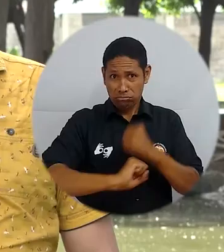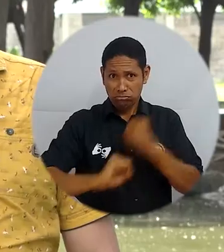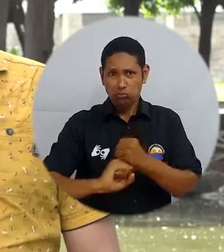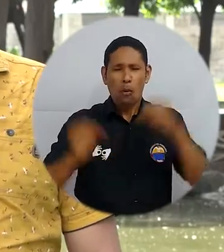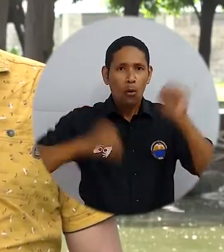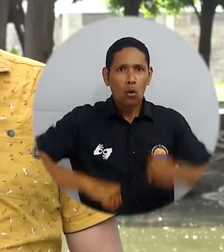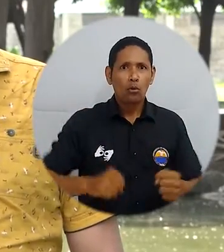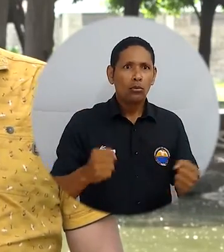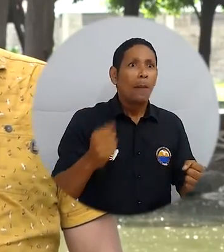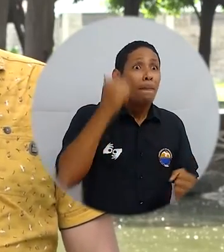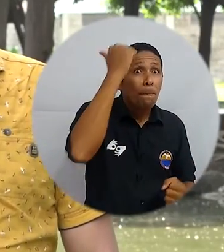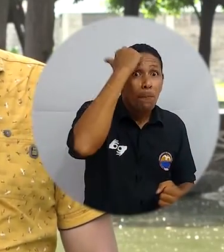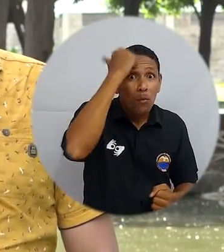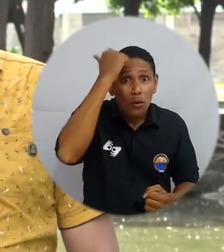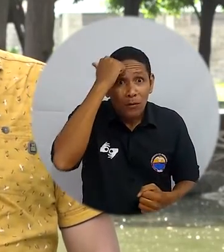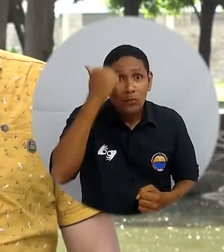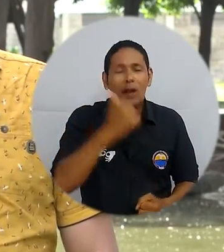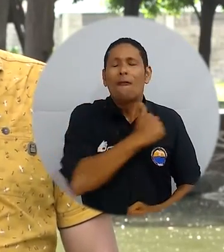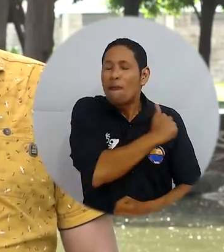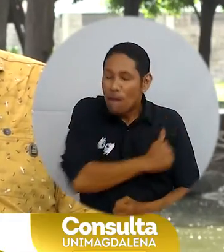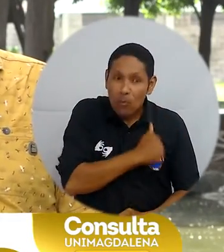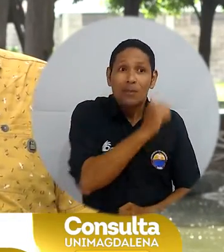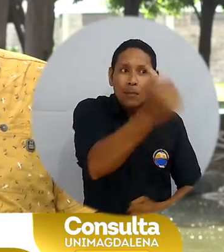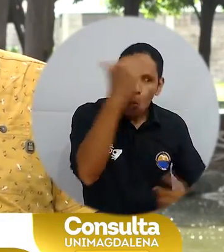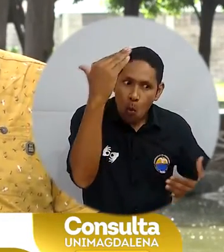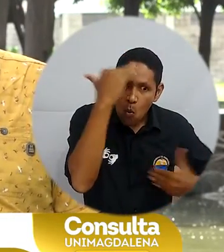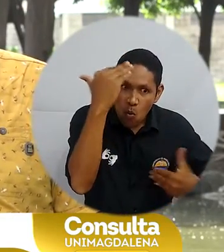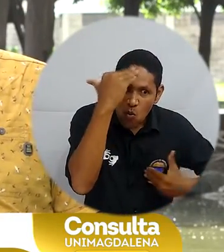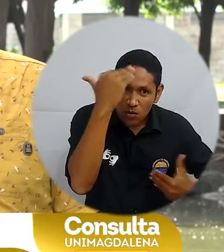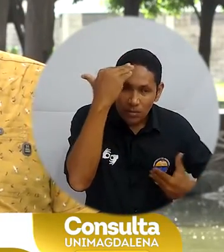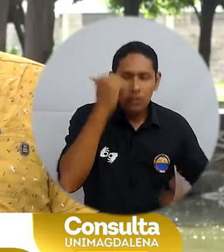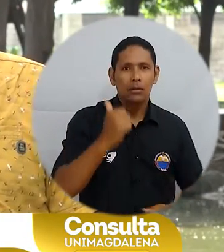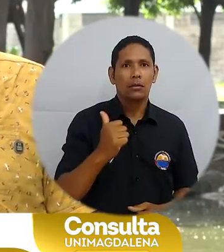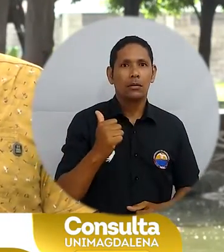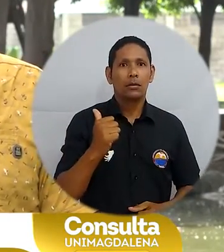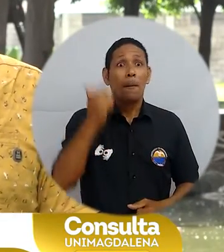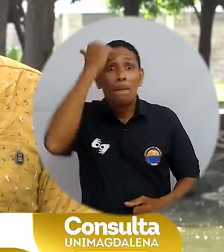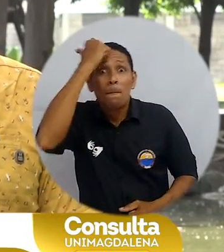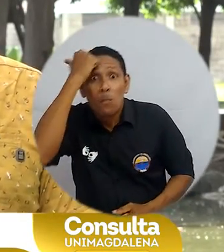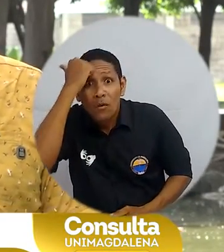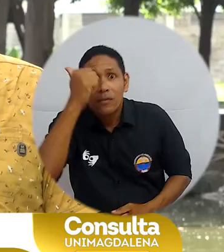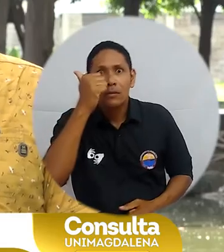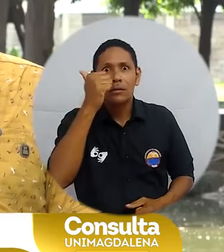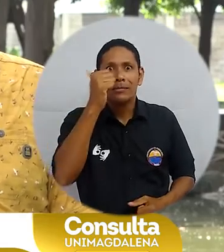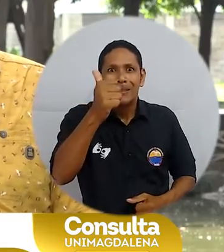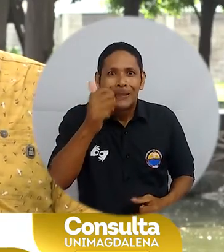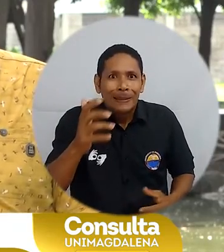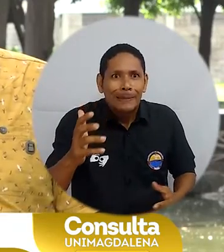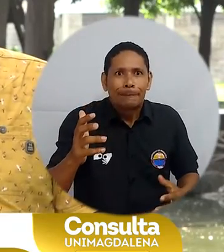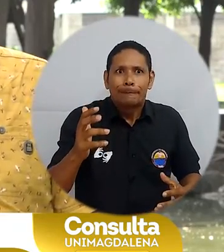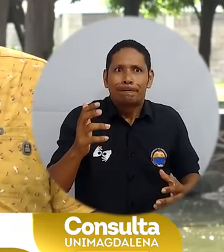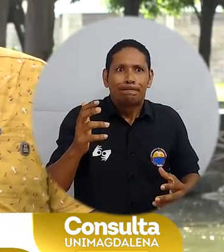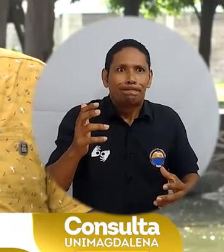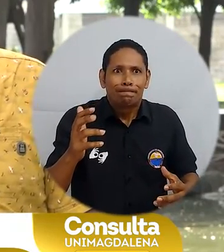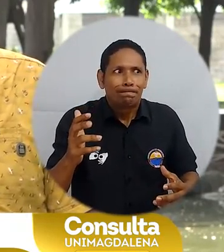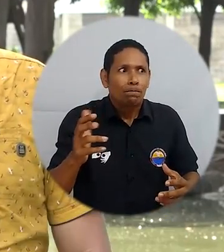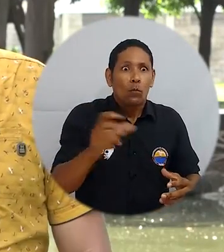respaldo de ustedes lo lograré. Profesores, por favor, voten a conciencia. Profesores, no se dejen